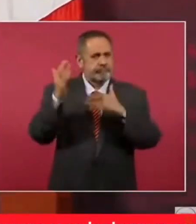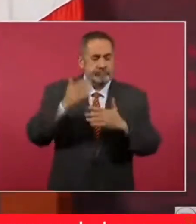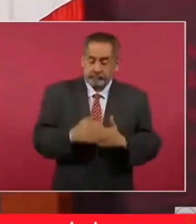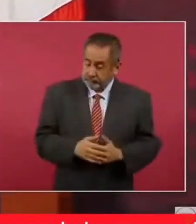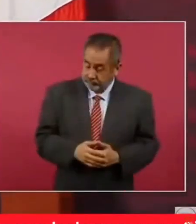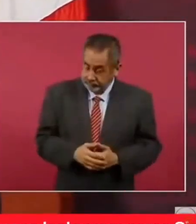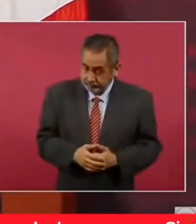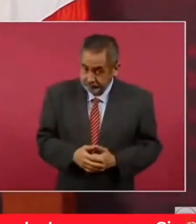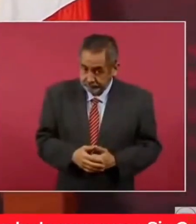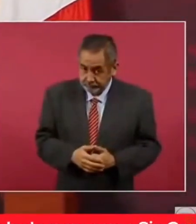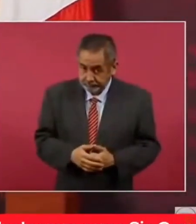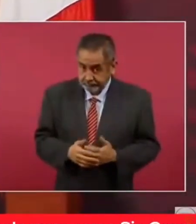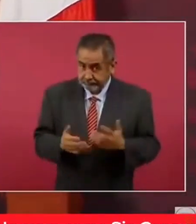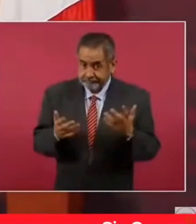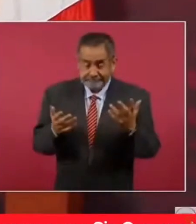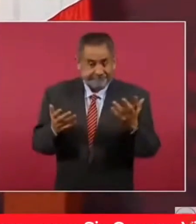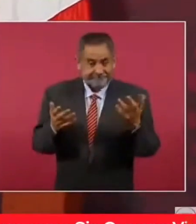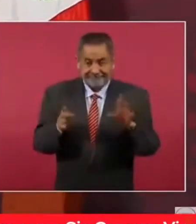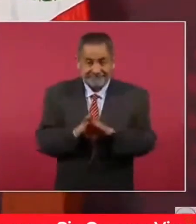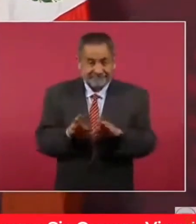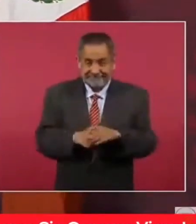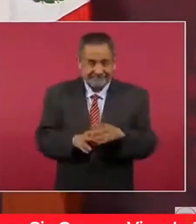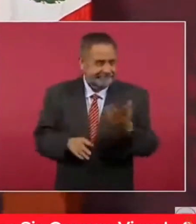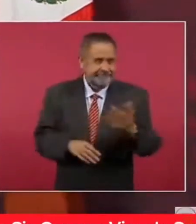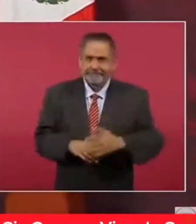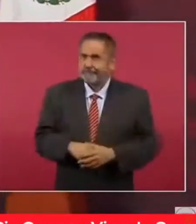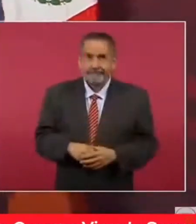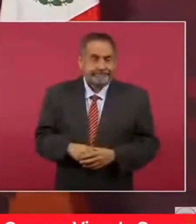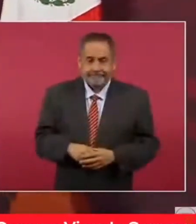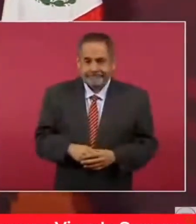¿cómo? Primero,